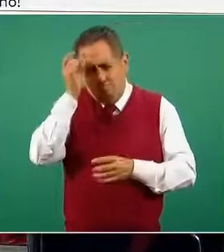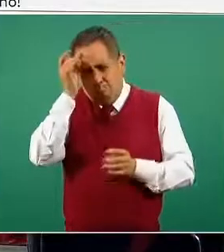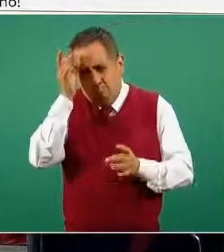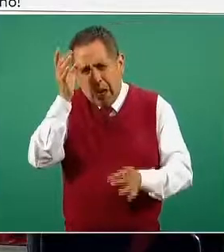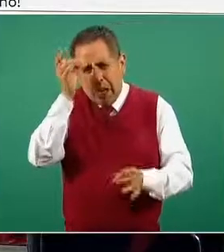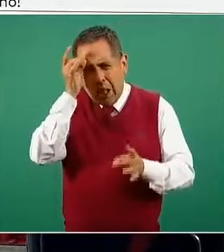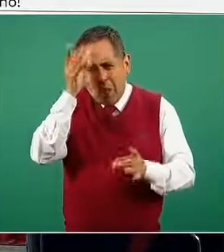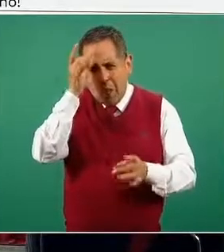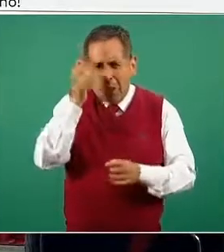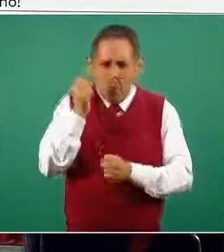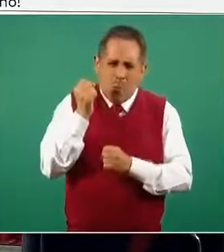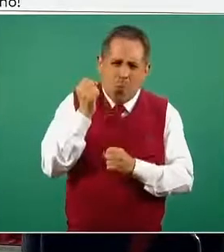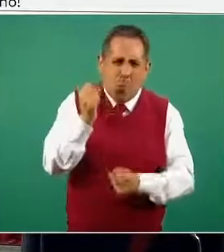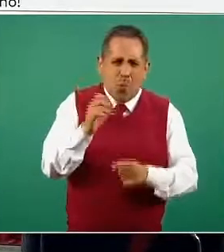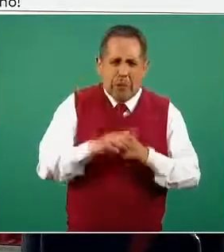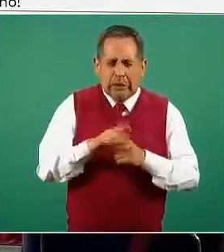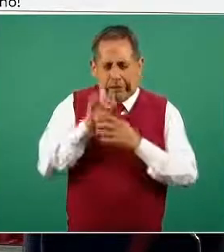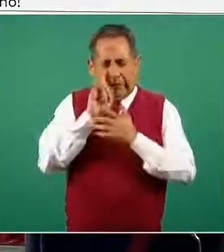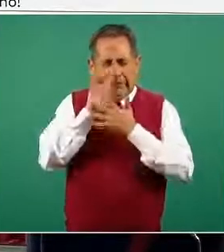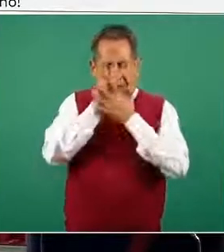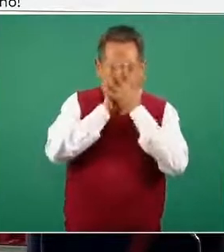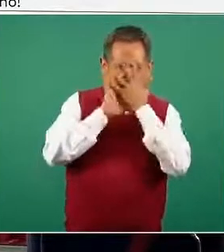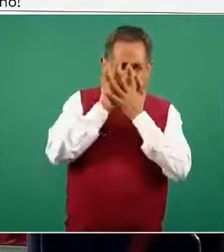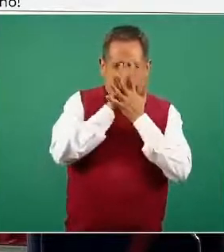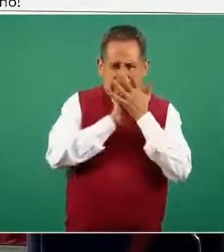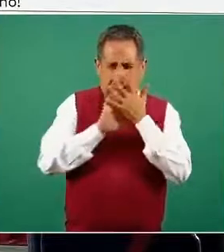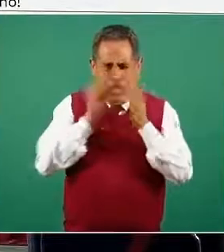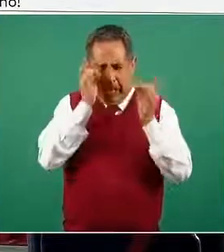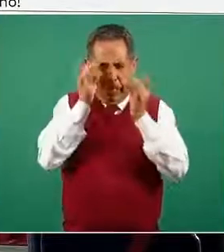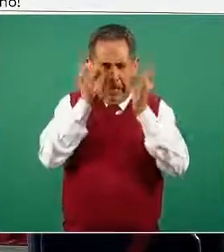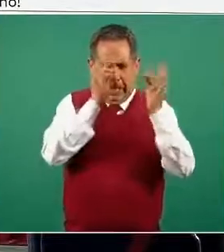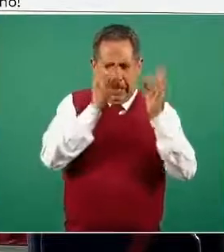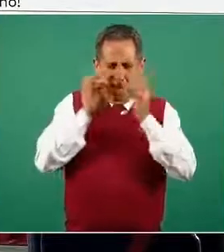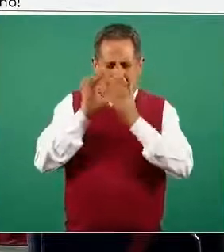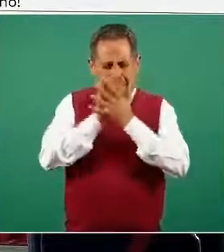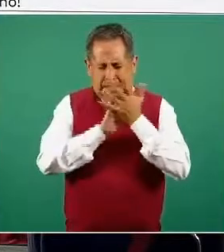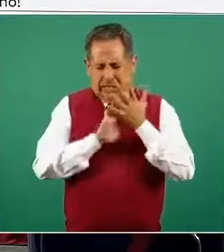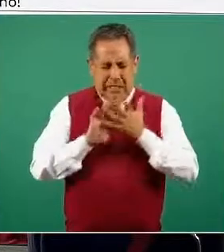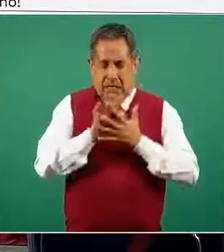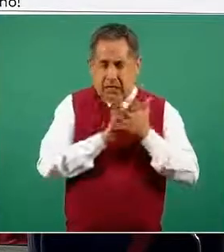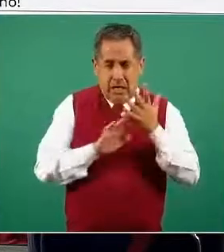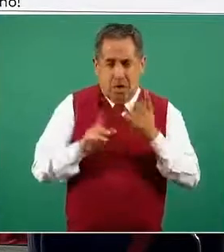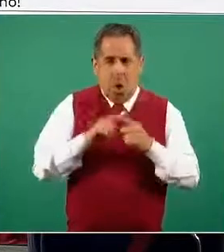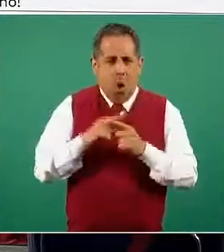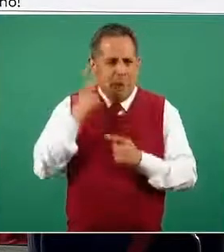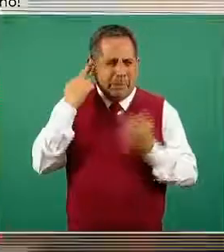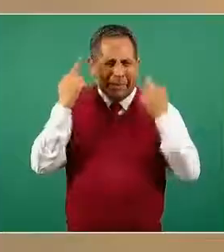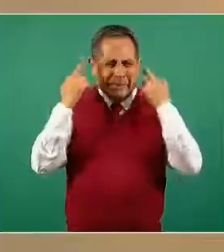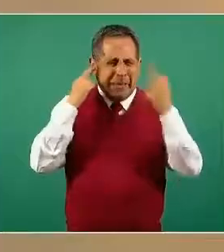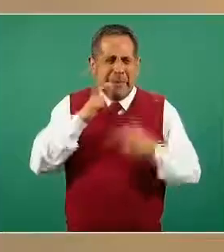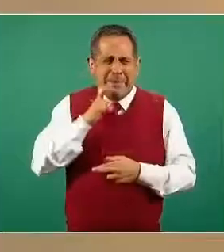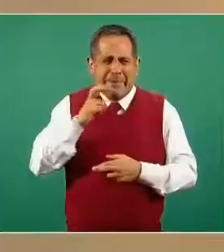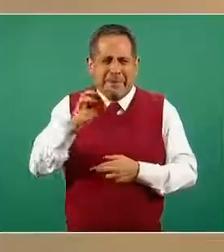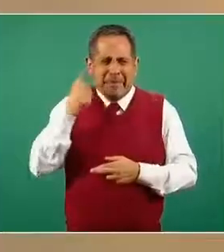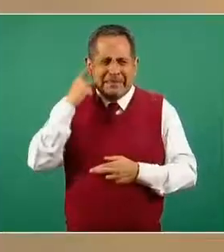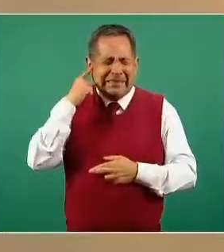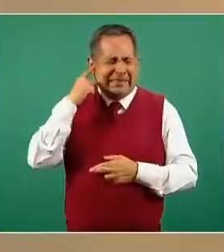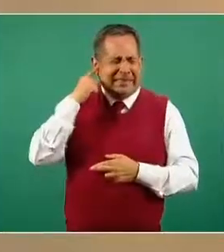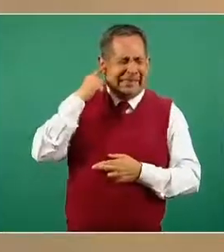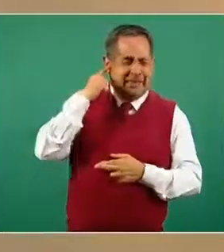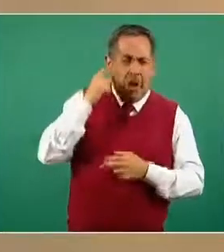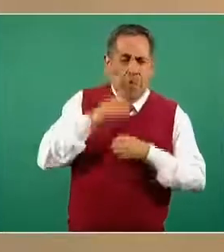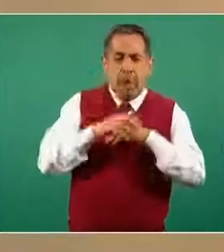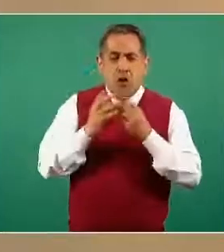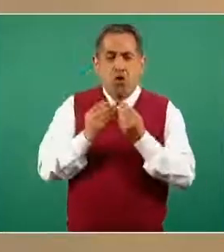intenso visión borrosa o ver lucecitas zumbido de oídos hinchazón de cara